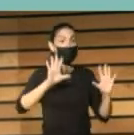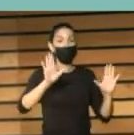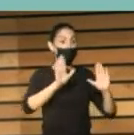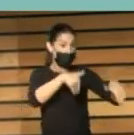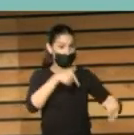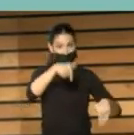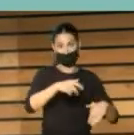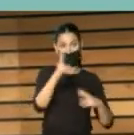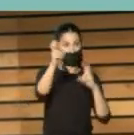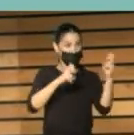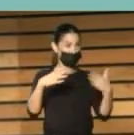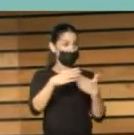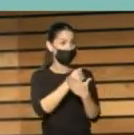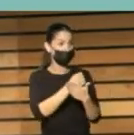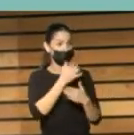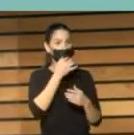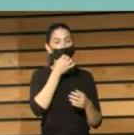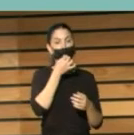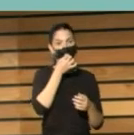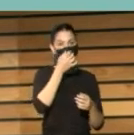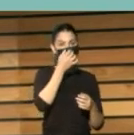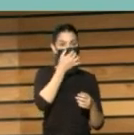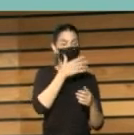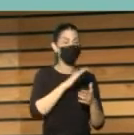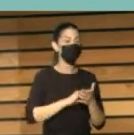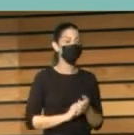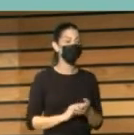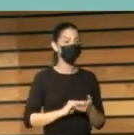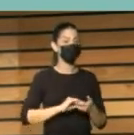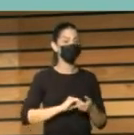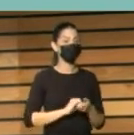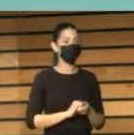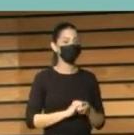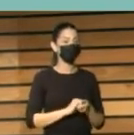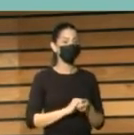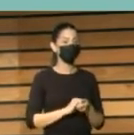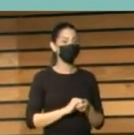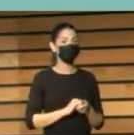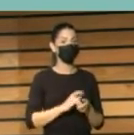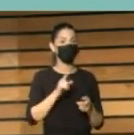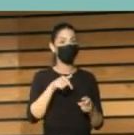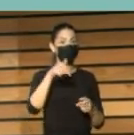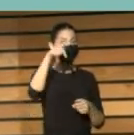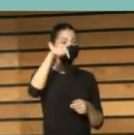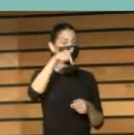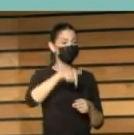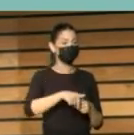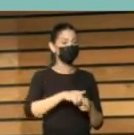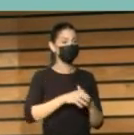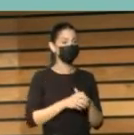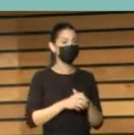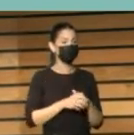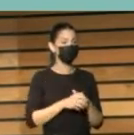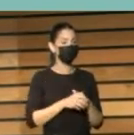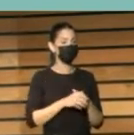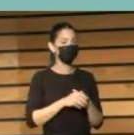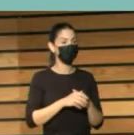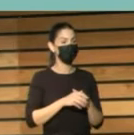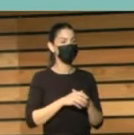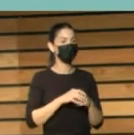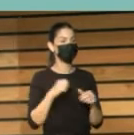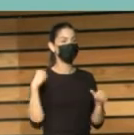epidemia impidió que se desarrollara el Congreso coincidiendo con el centenario galdociano, nuestro más insigne